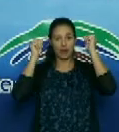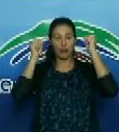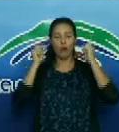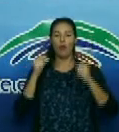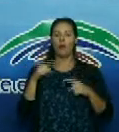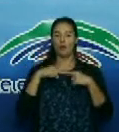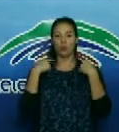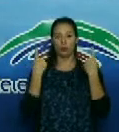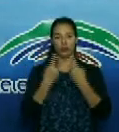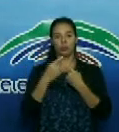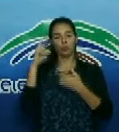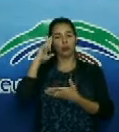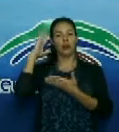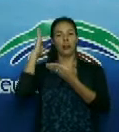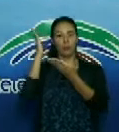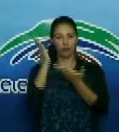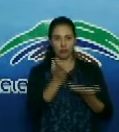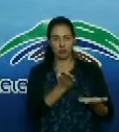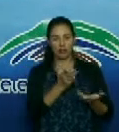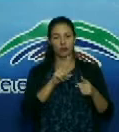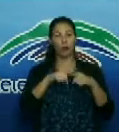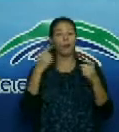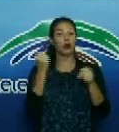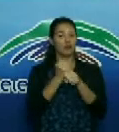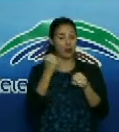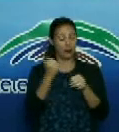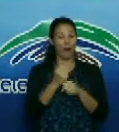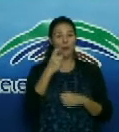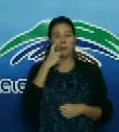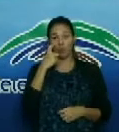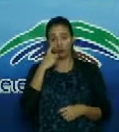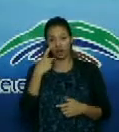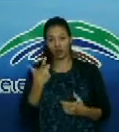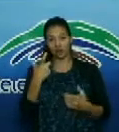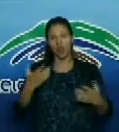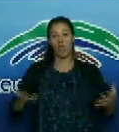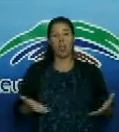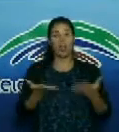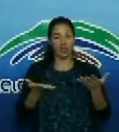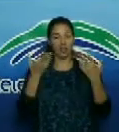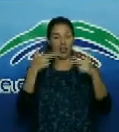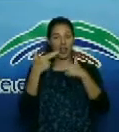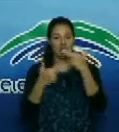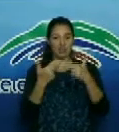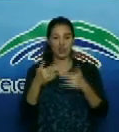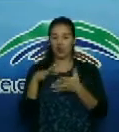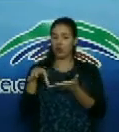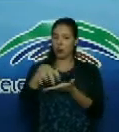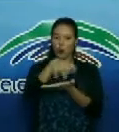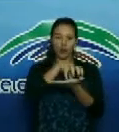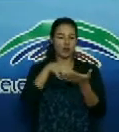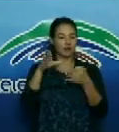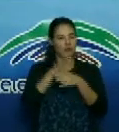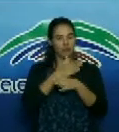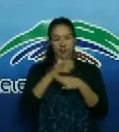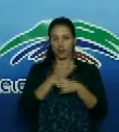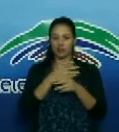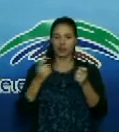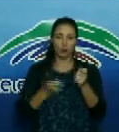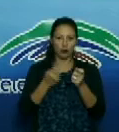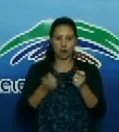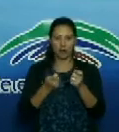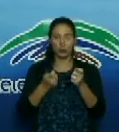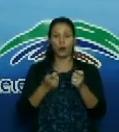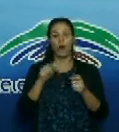sentido reconocimiento por la labor tan importante que desarrollan en diferentes trincheras de batallas